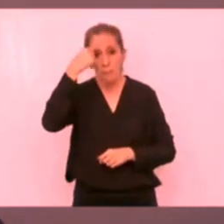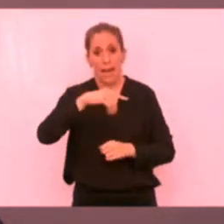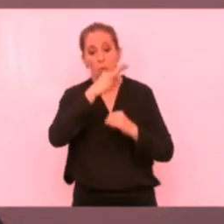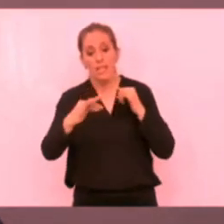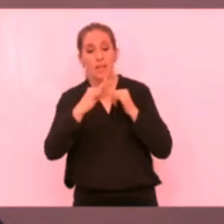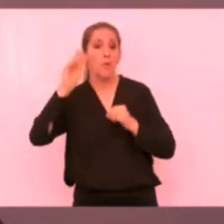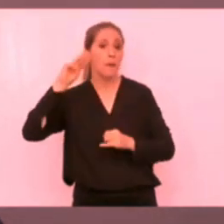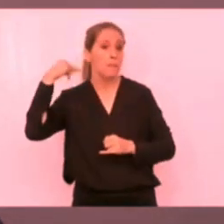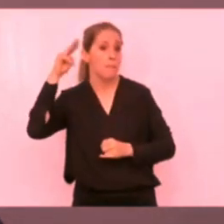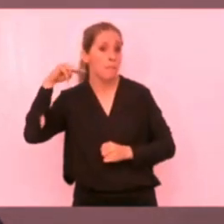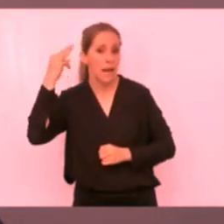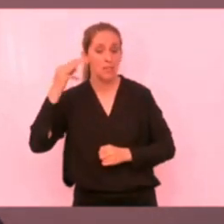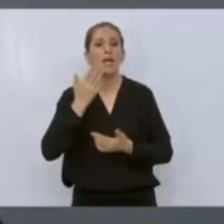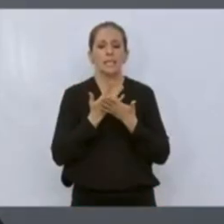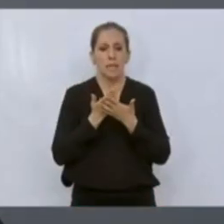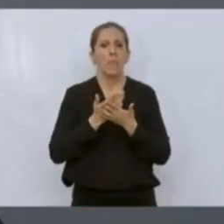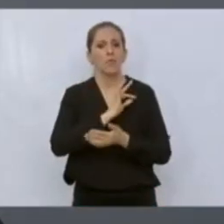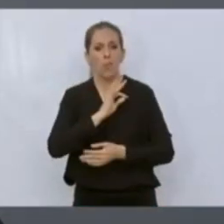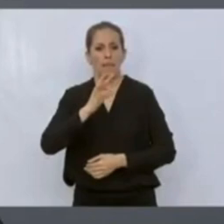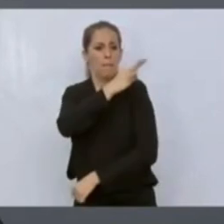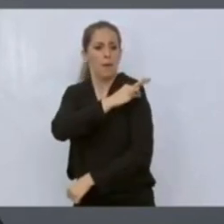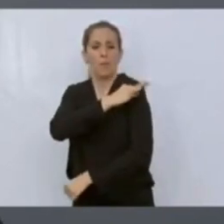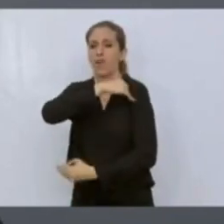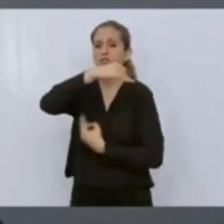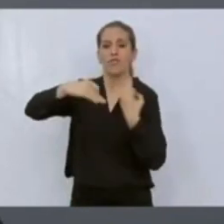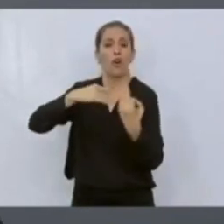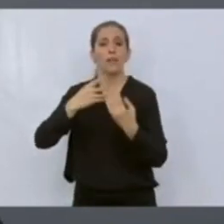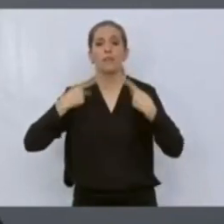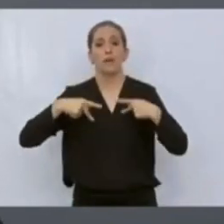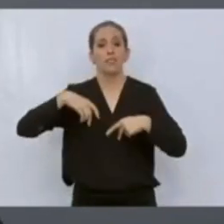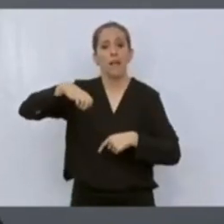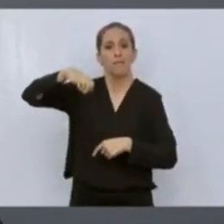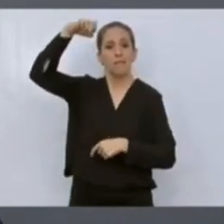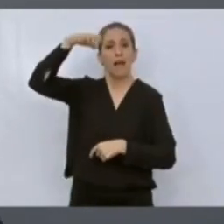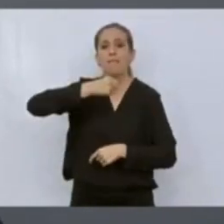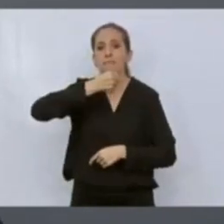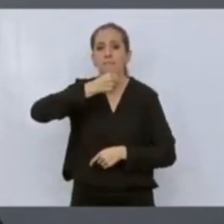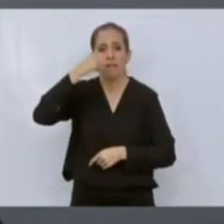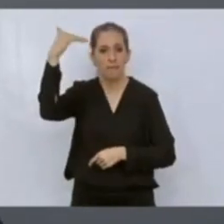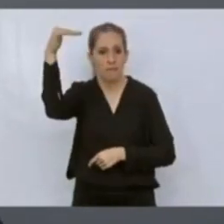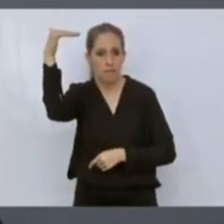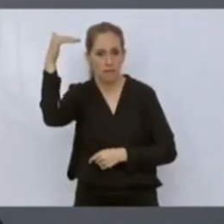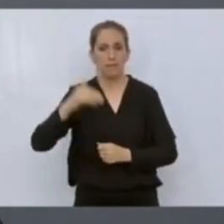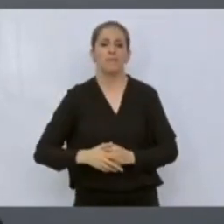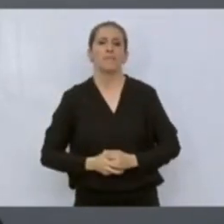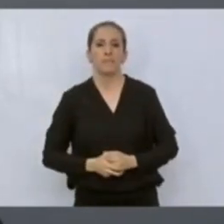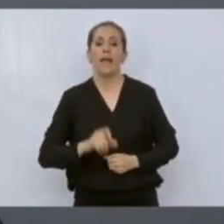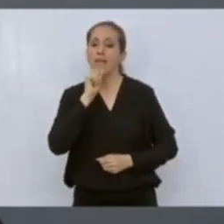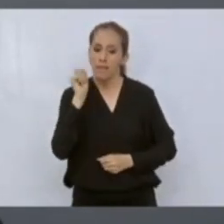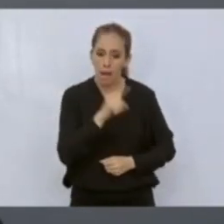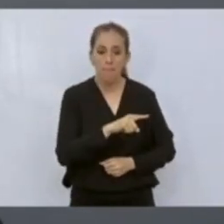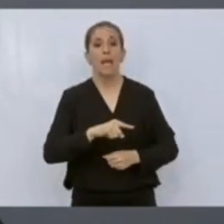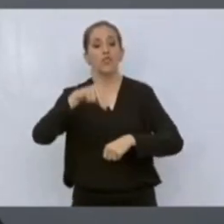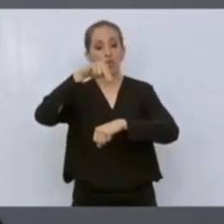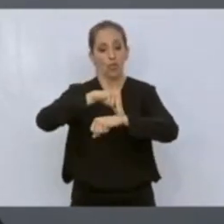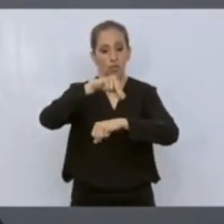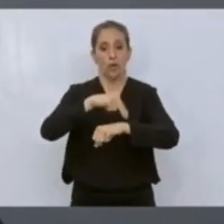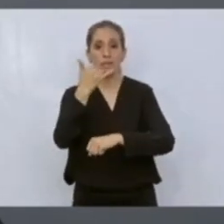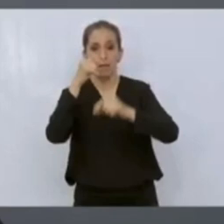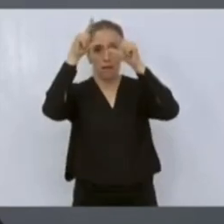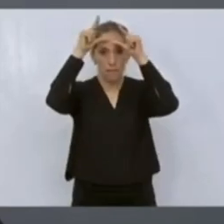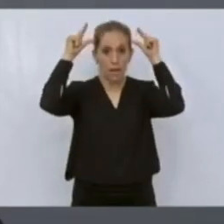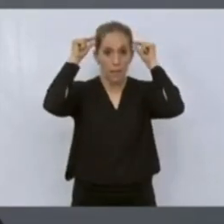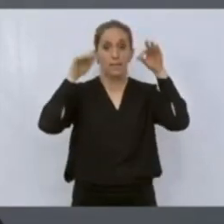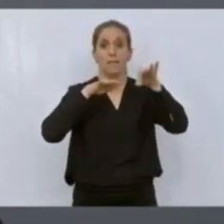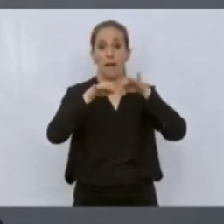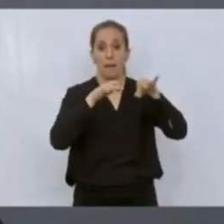todos nuestros adultos mayores, además de los médicos, las enfermeras, de los trabajadores que están en hospitales COVID arriesgando